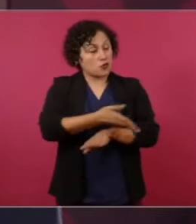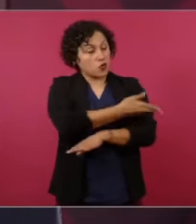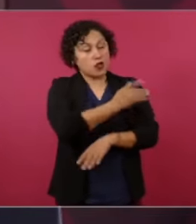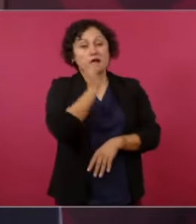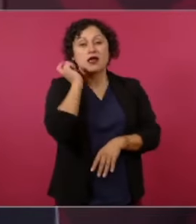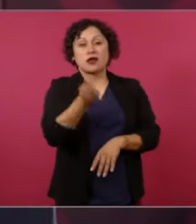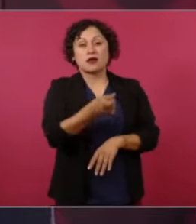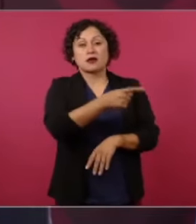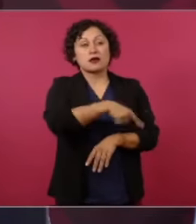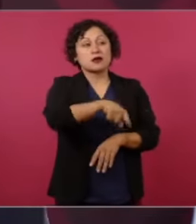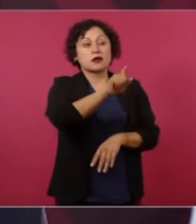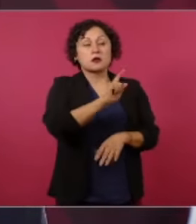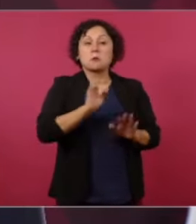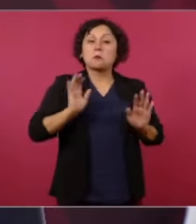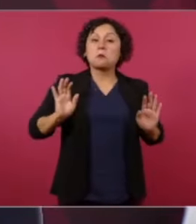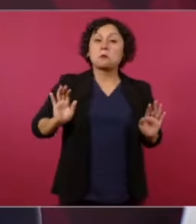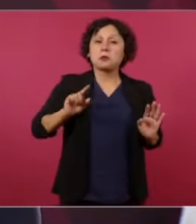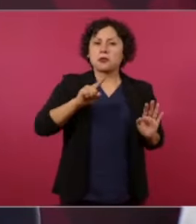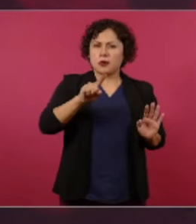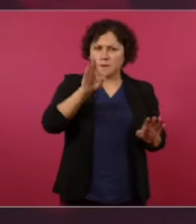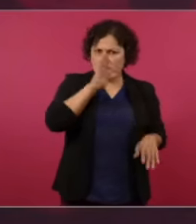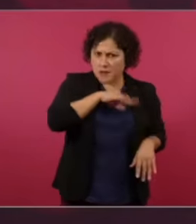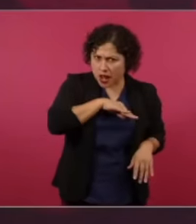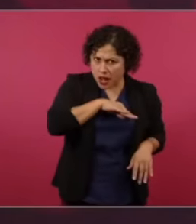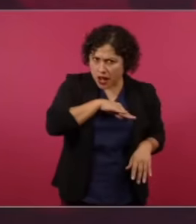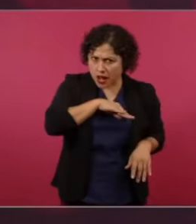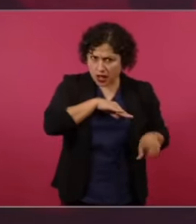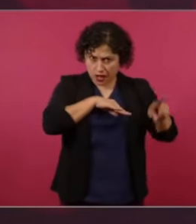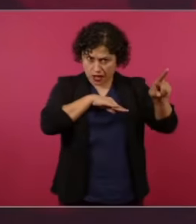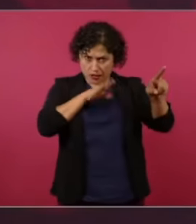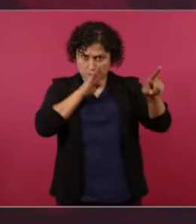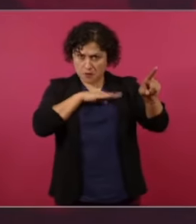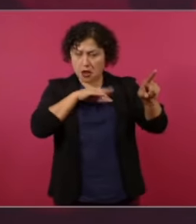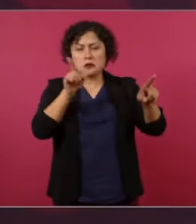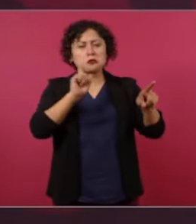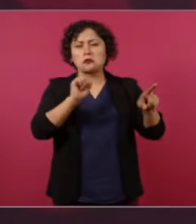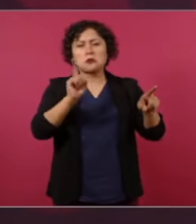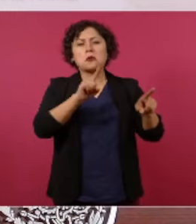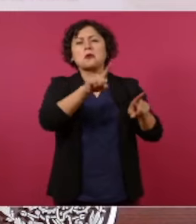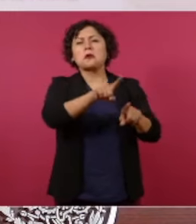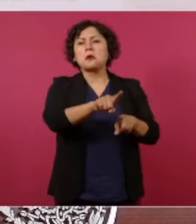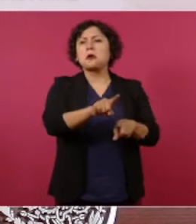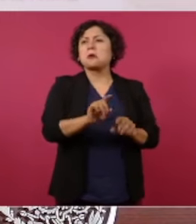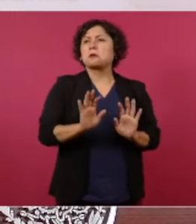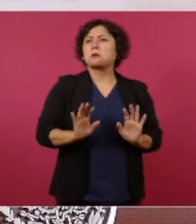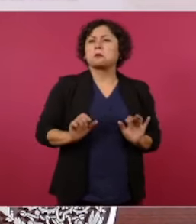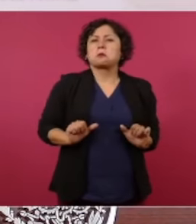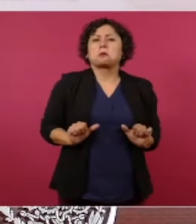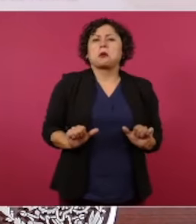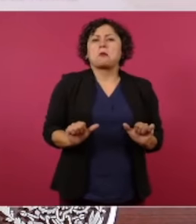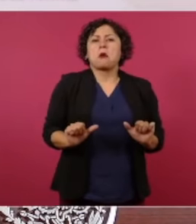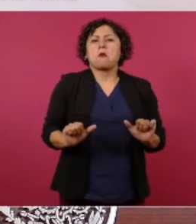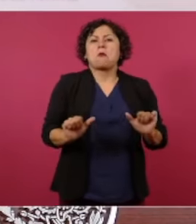Todo lo que les condonaban lo autorizaba el presidente en turno, el secretario de Hacienda,